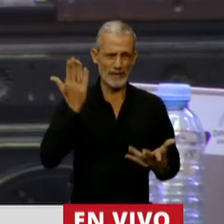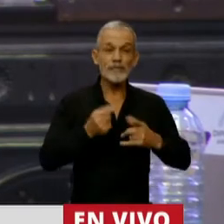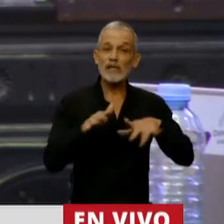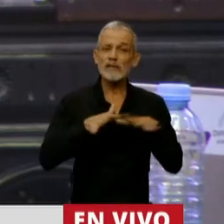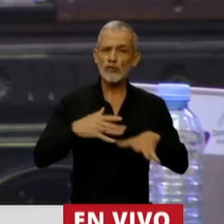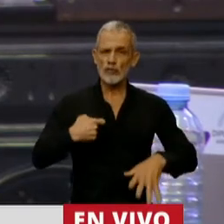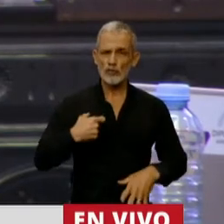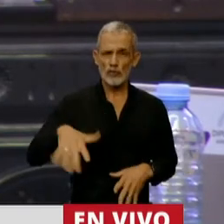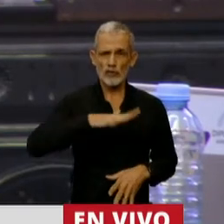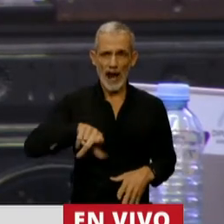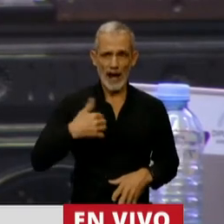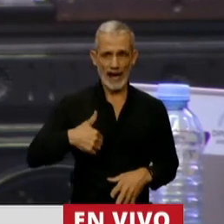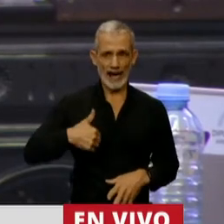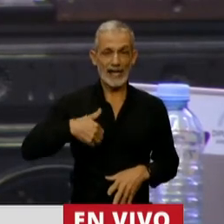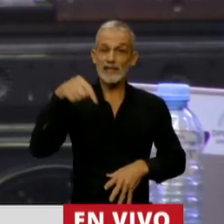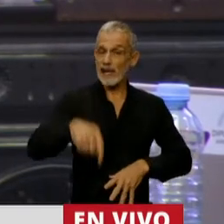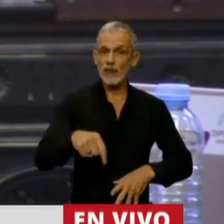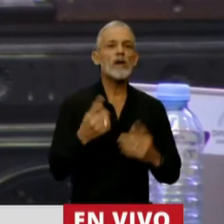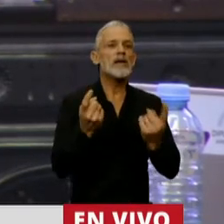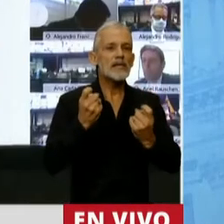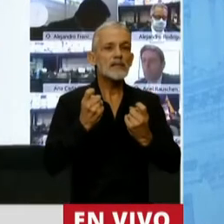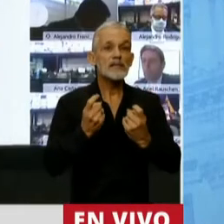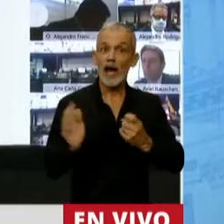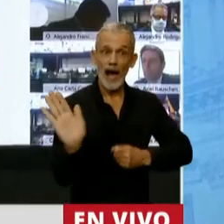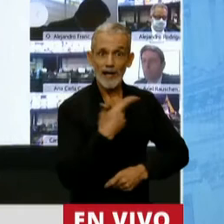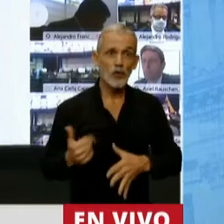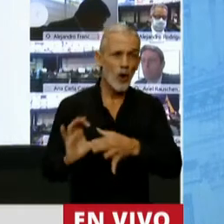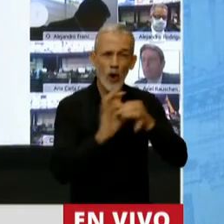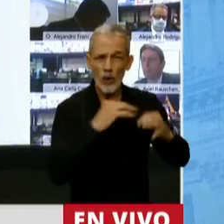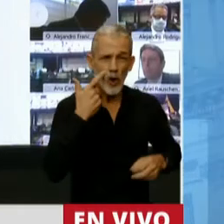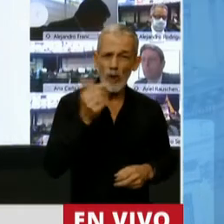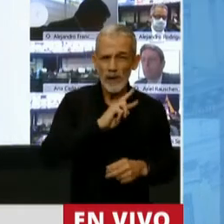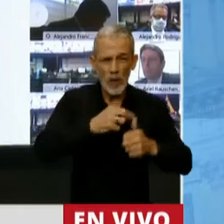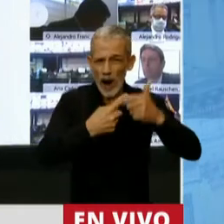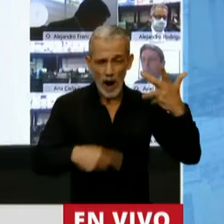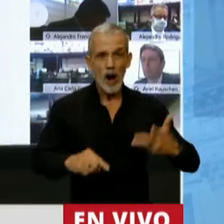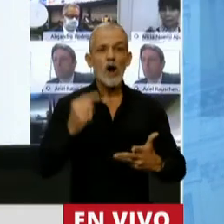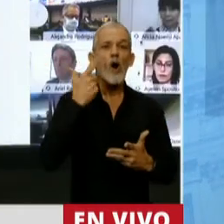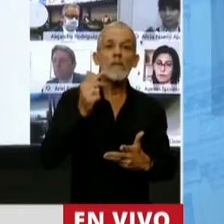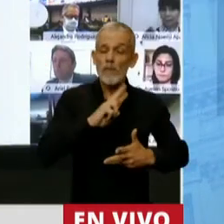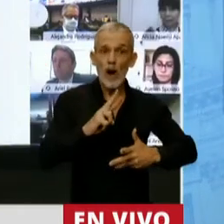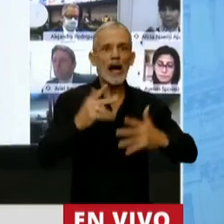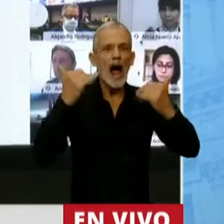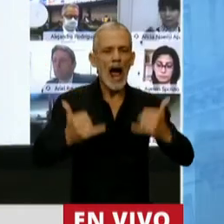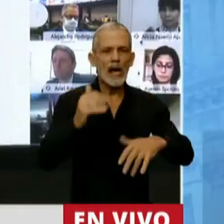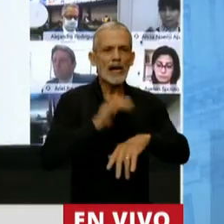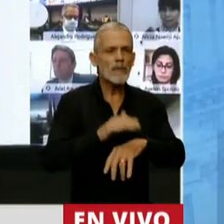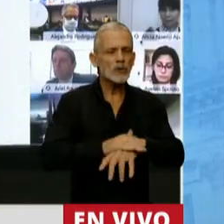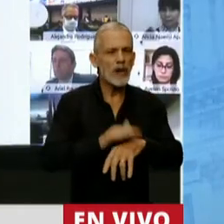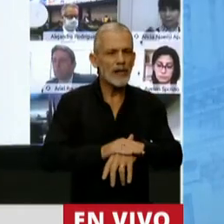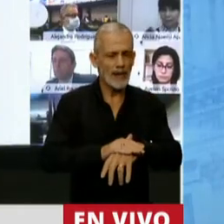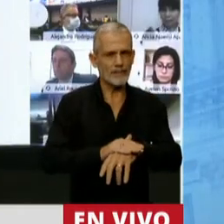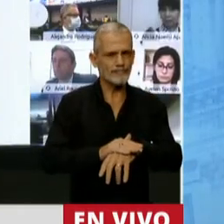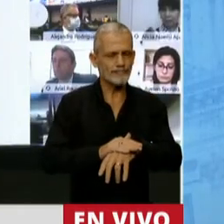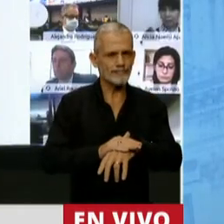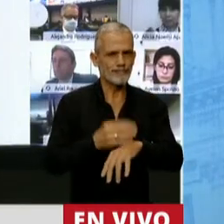social en la Argentina de hoy nos necesita a todos y todas las mujeres y hombres que tengamos responsabilidades.